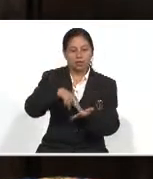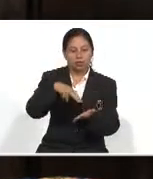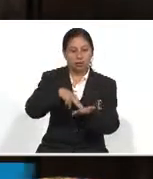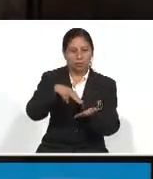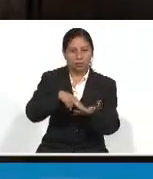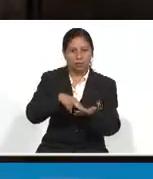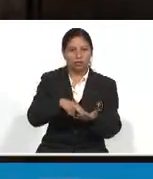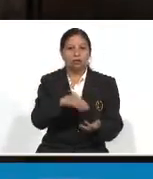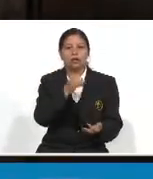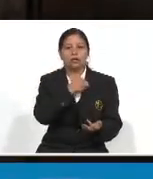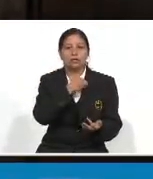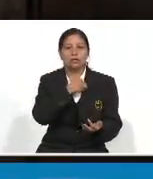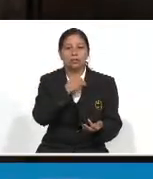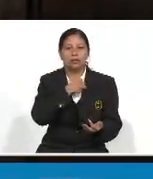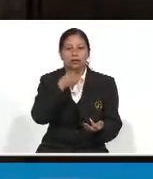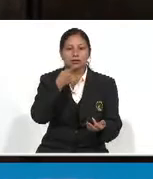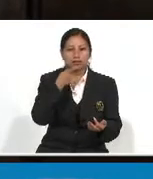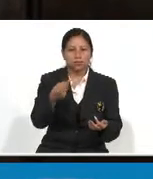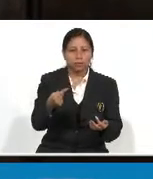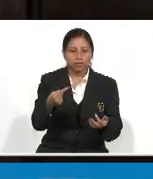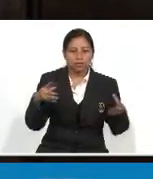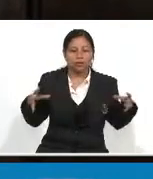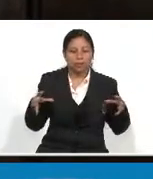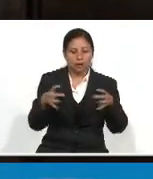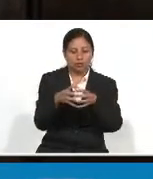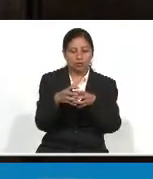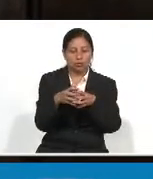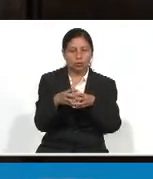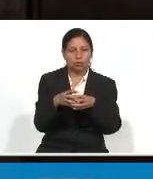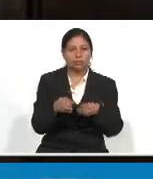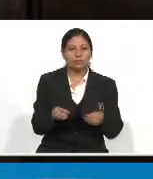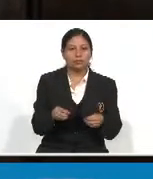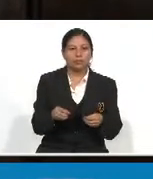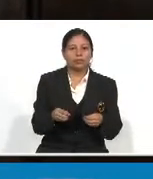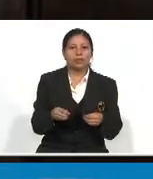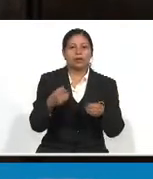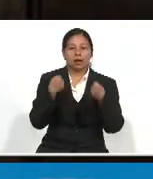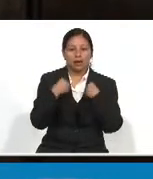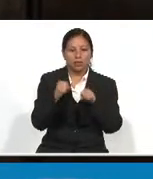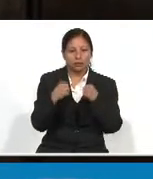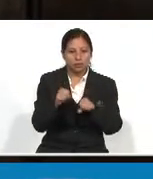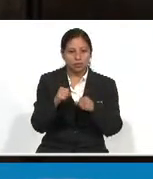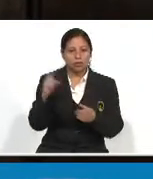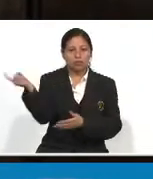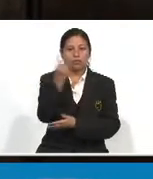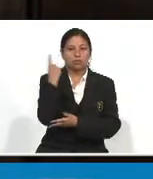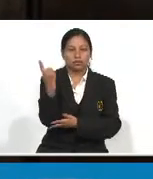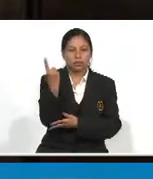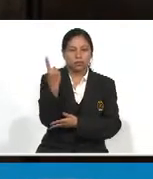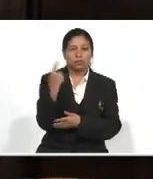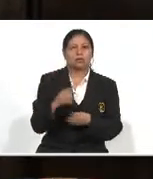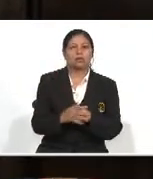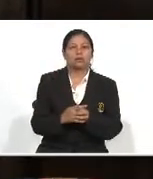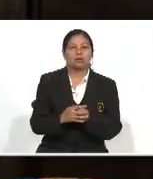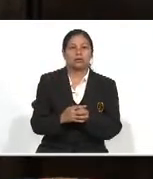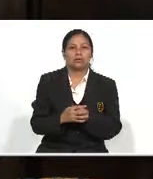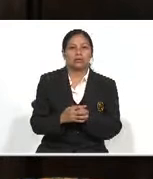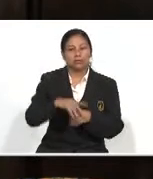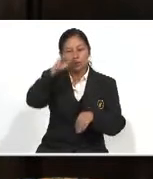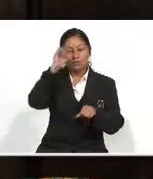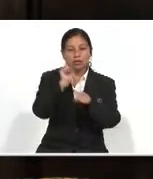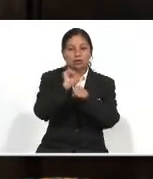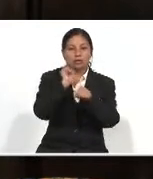Quiero comentarles que para la comisión ha sido muy importante este